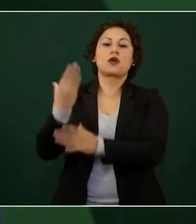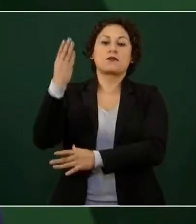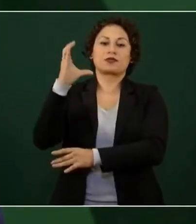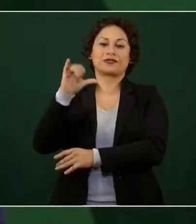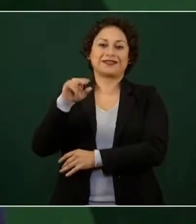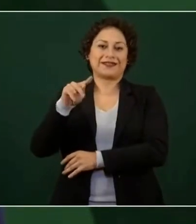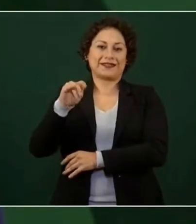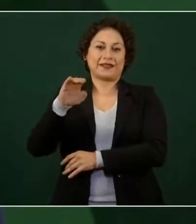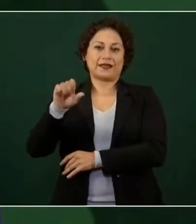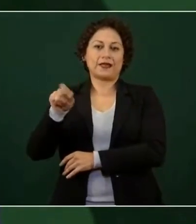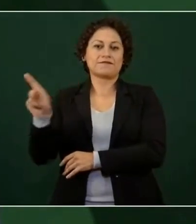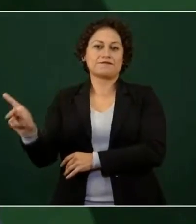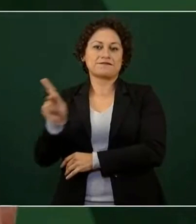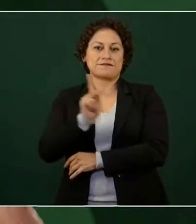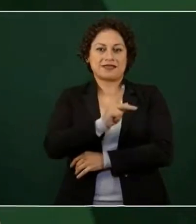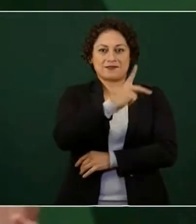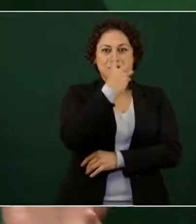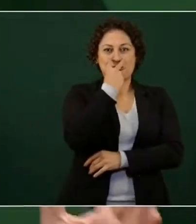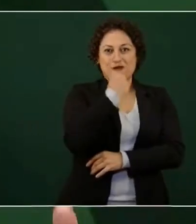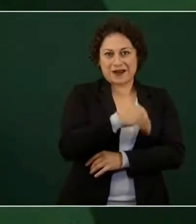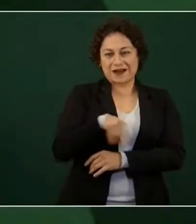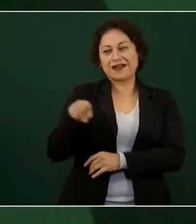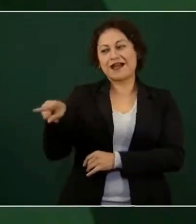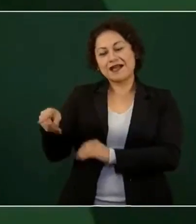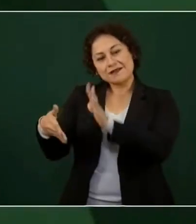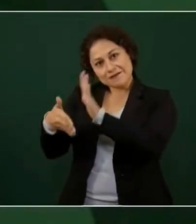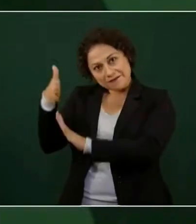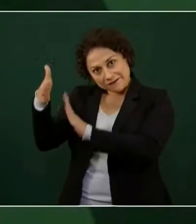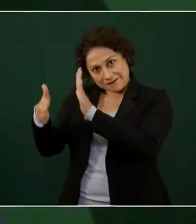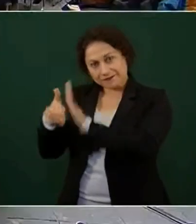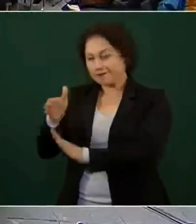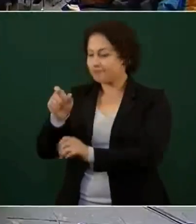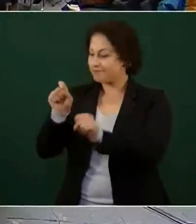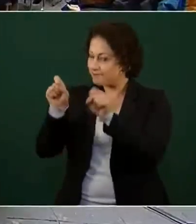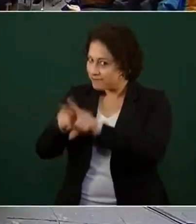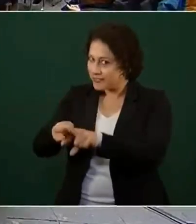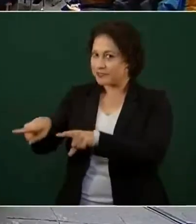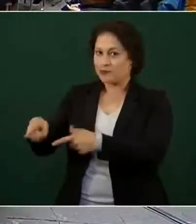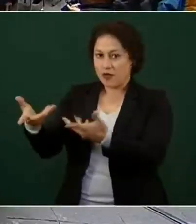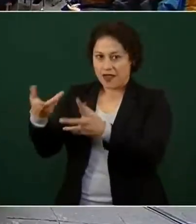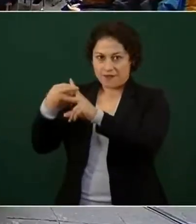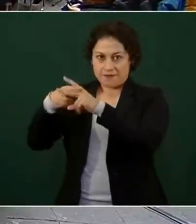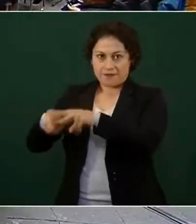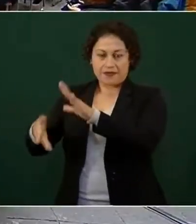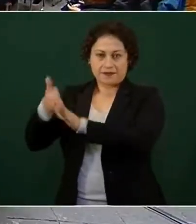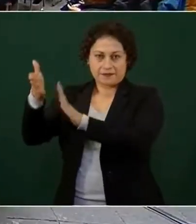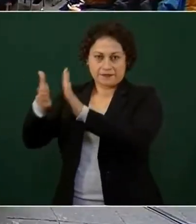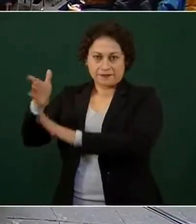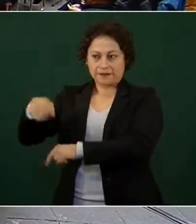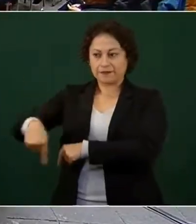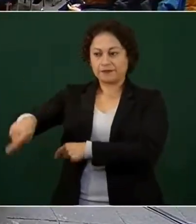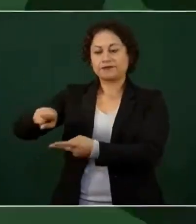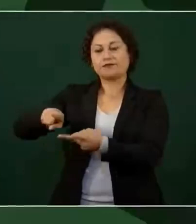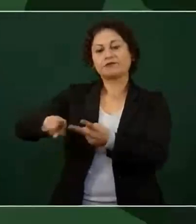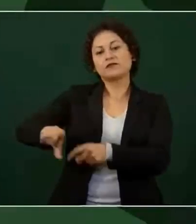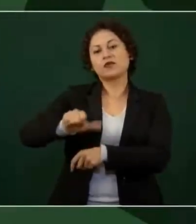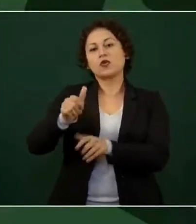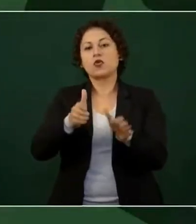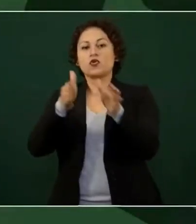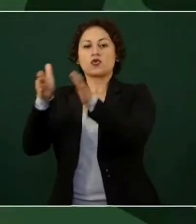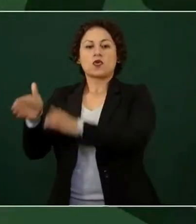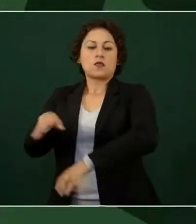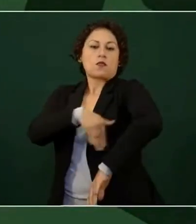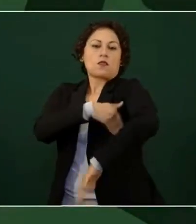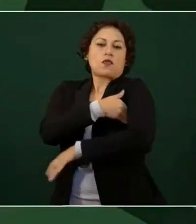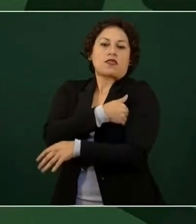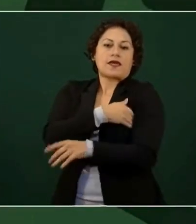en Benito Juárez. Se está construyendo una segunda cineteca, se está construyendo la bodega nacional de arte y